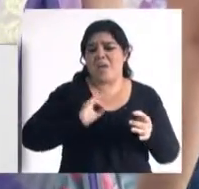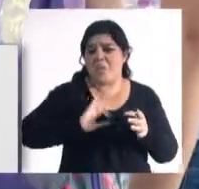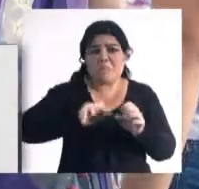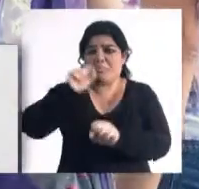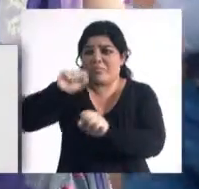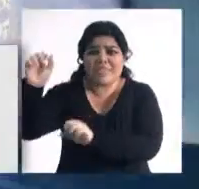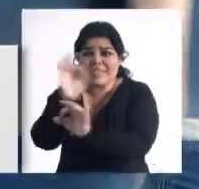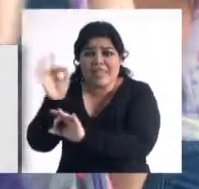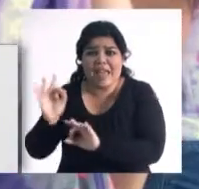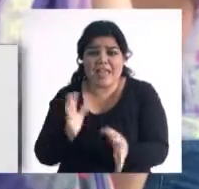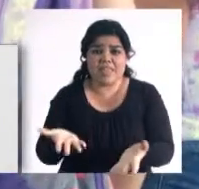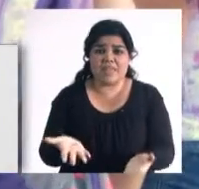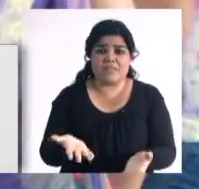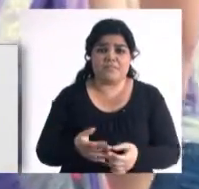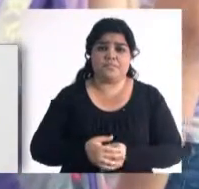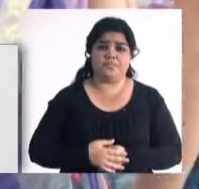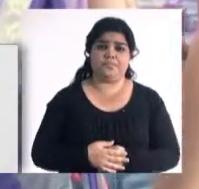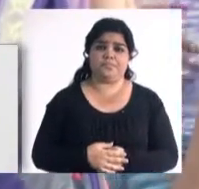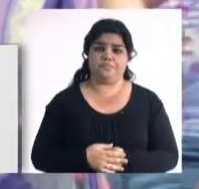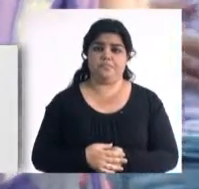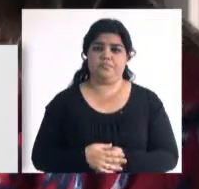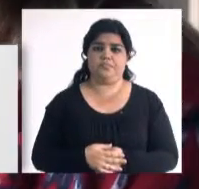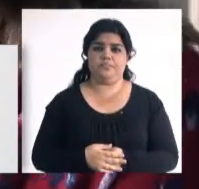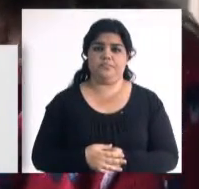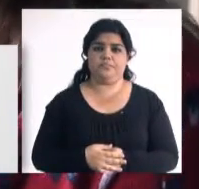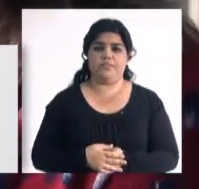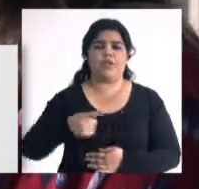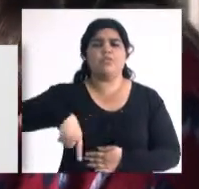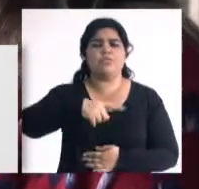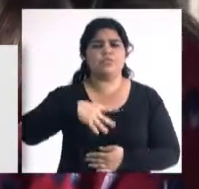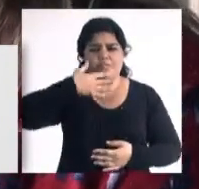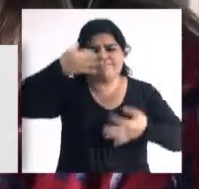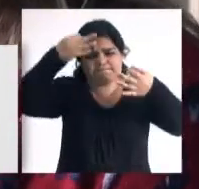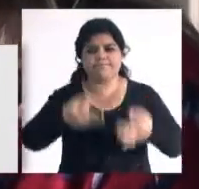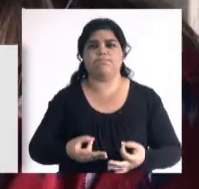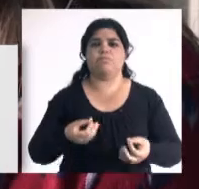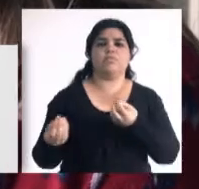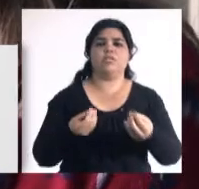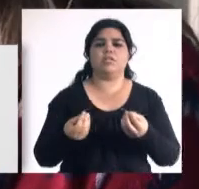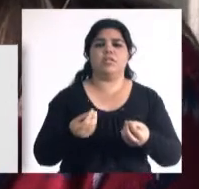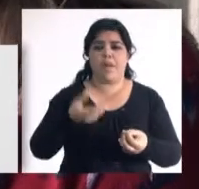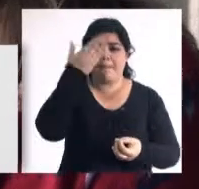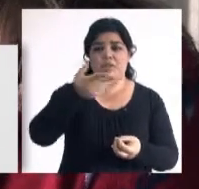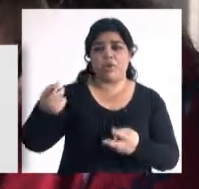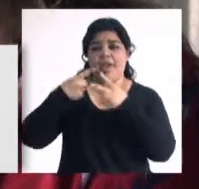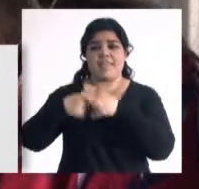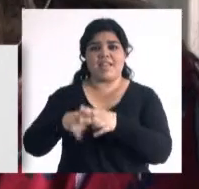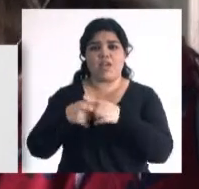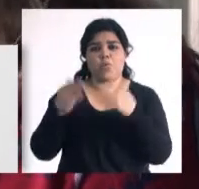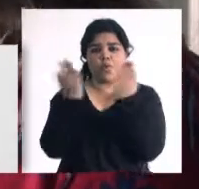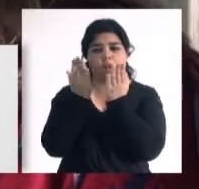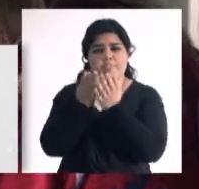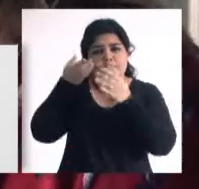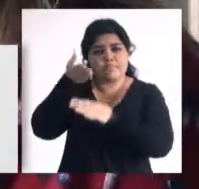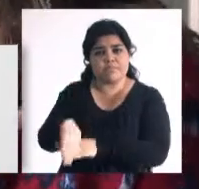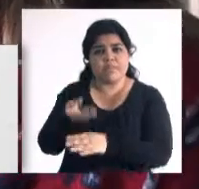en el mercado laboral sin tener un título. Creemos, estamos convencidos de que el que haga la tecnicatura, ese título